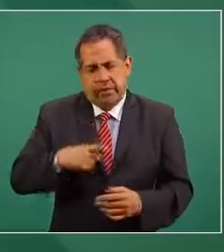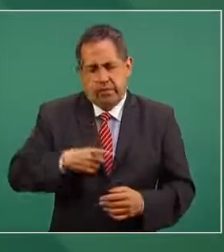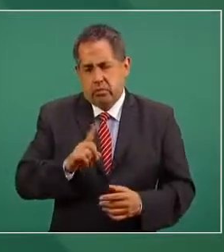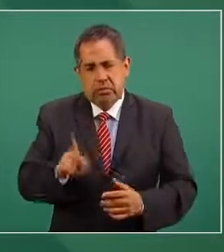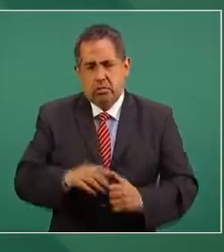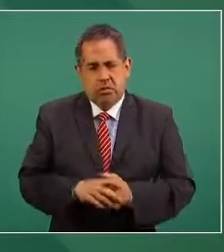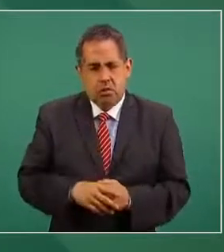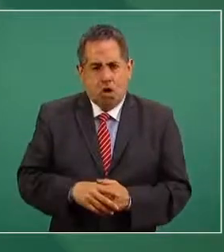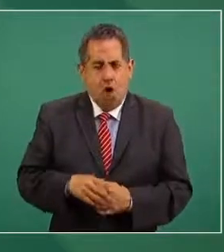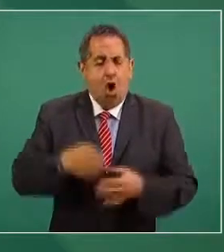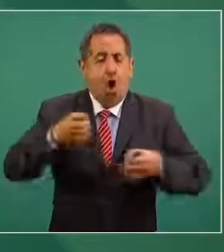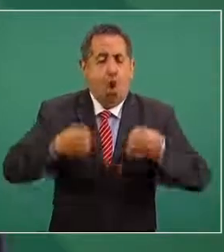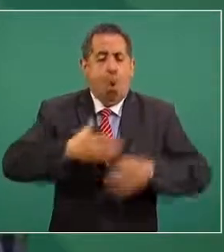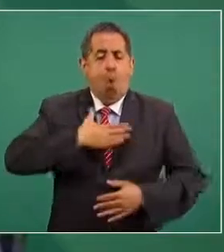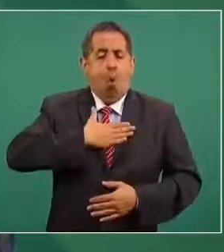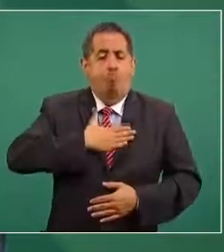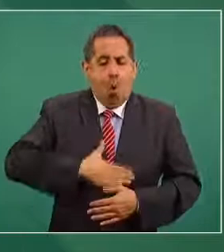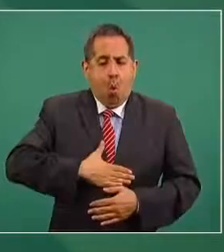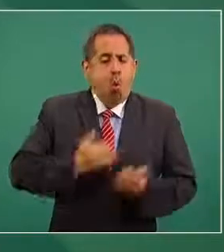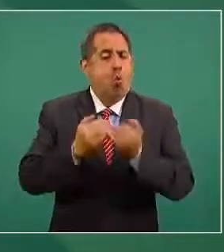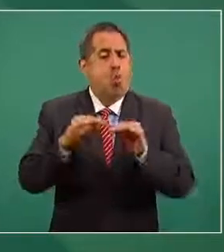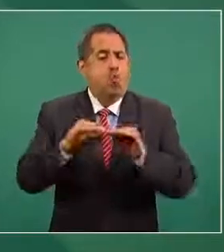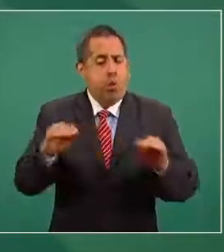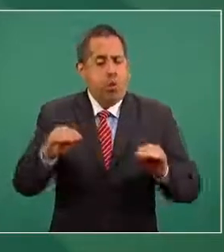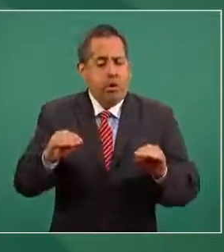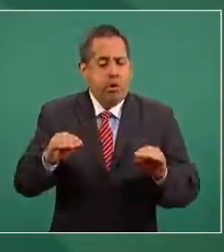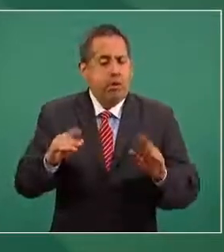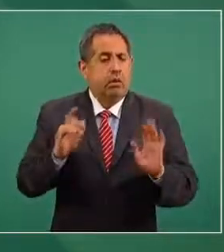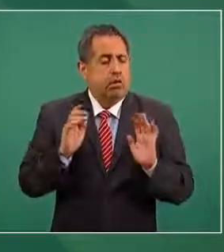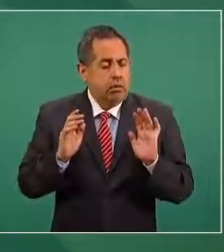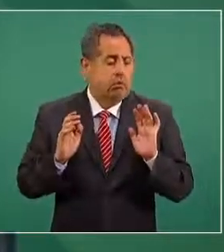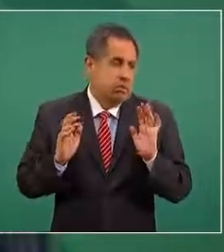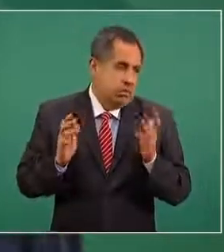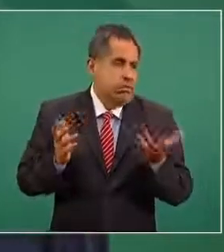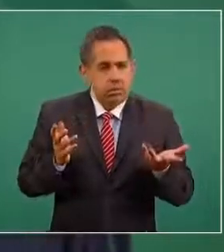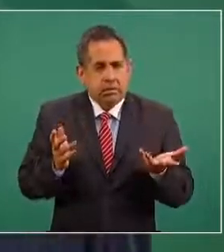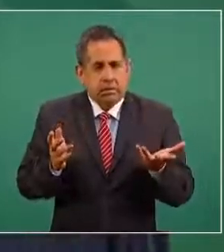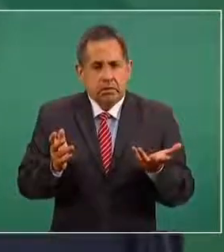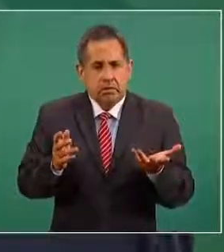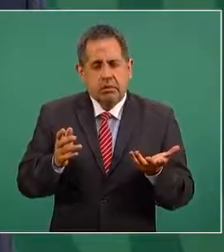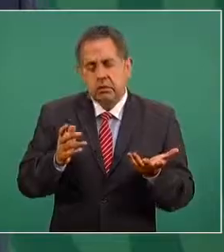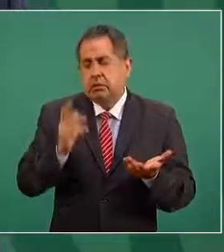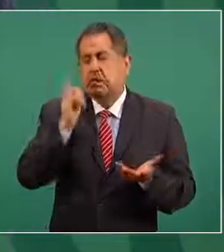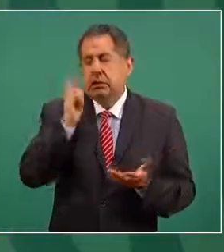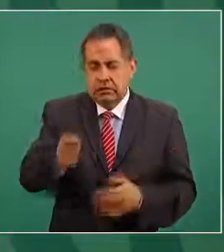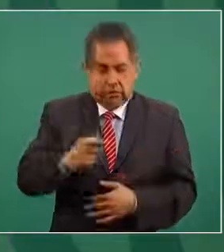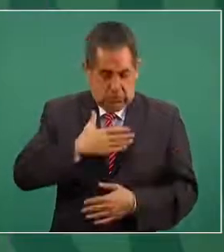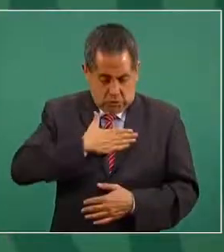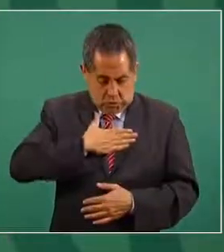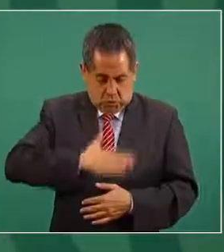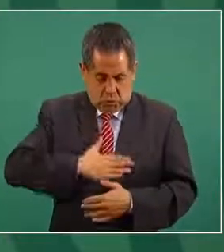justicia es aunque parezca redundante